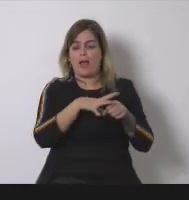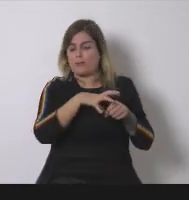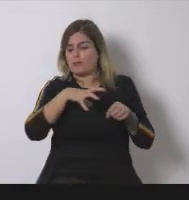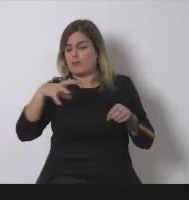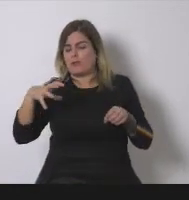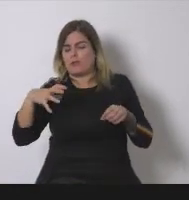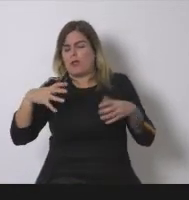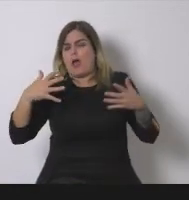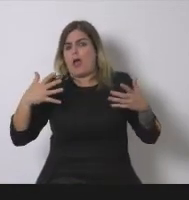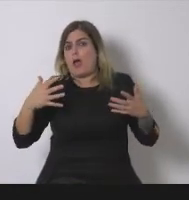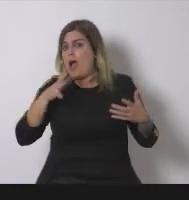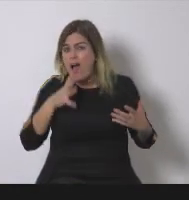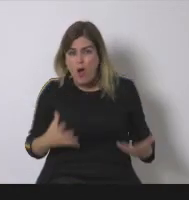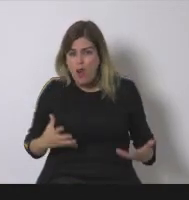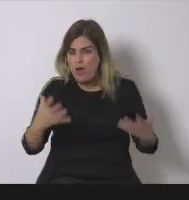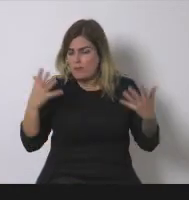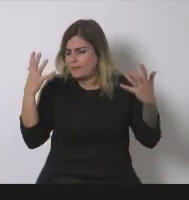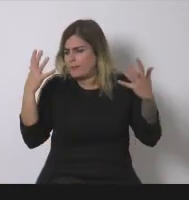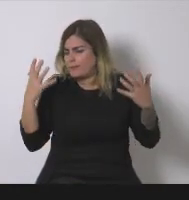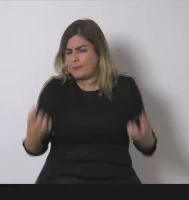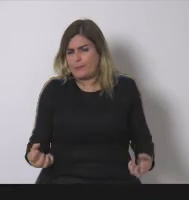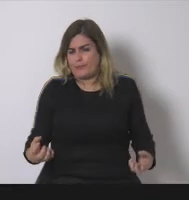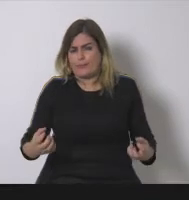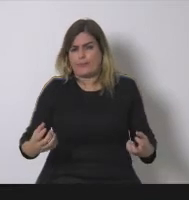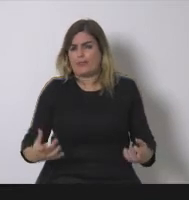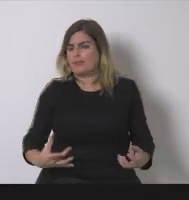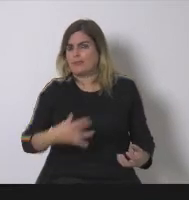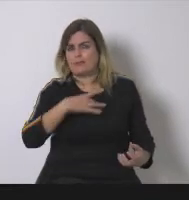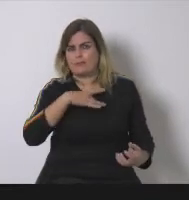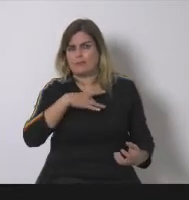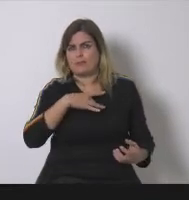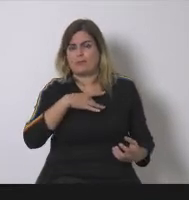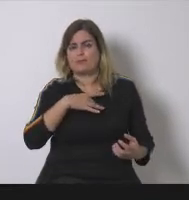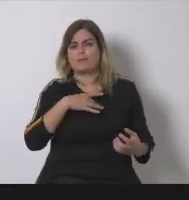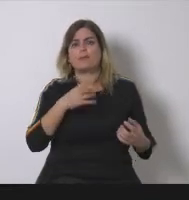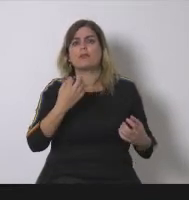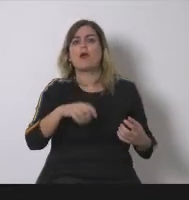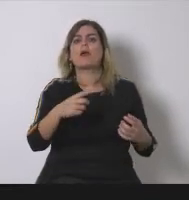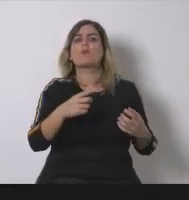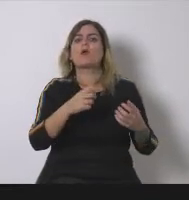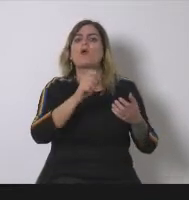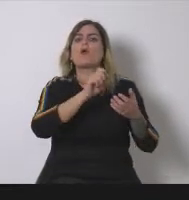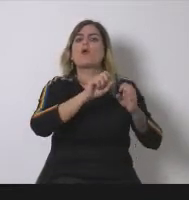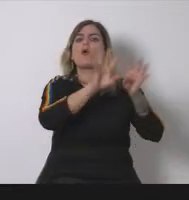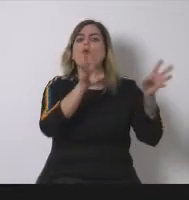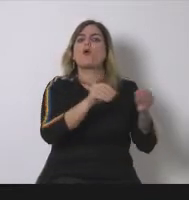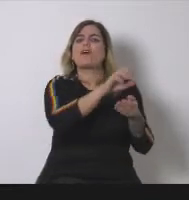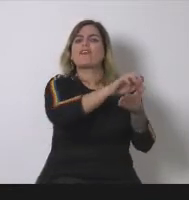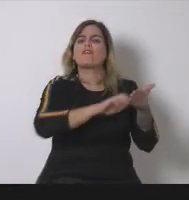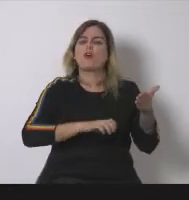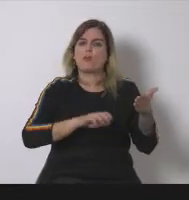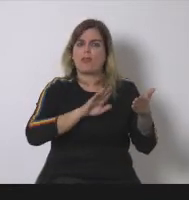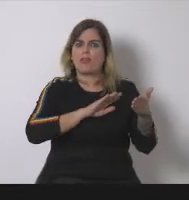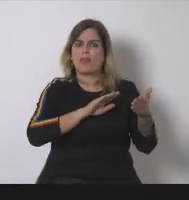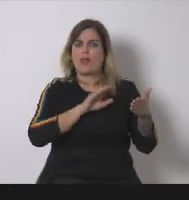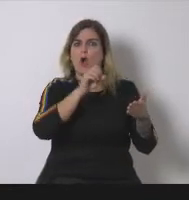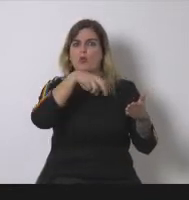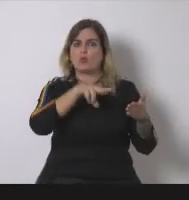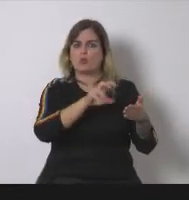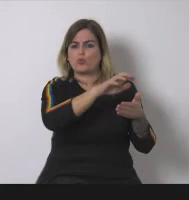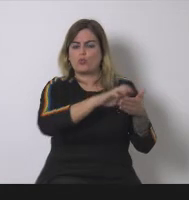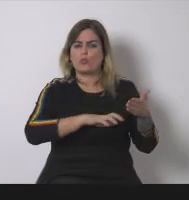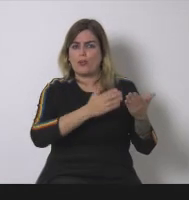emissions gap report de finales de 2019 de Naciones Unidas que identifica que nunca en la historia ha habido tanta